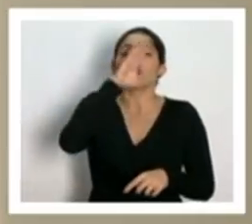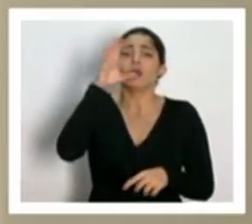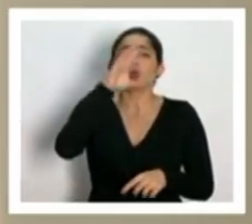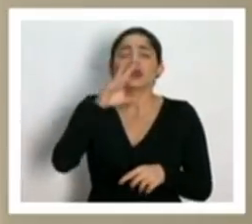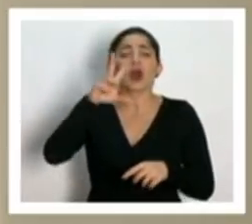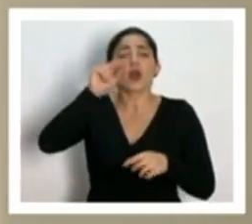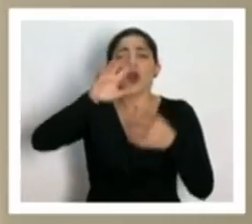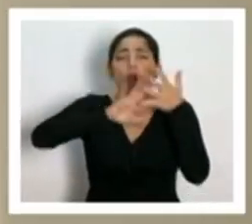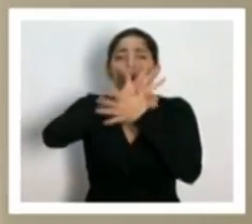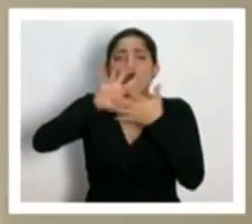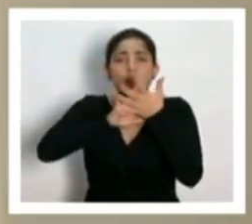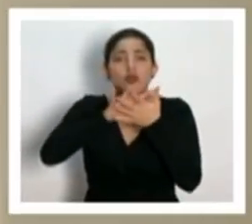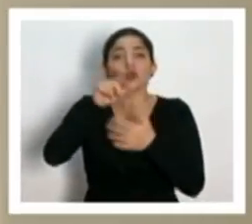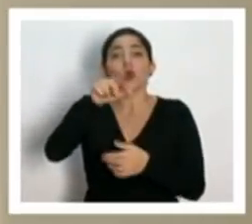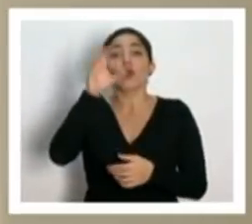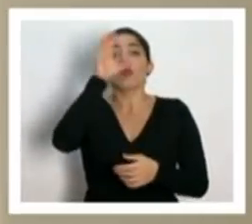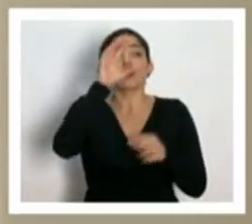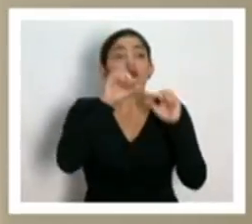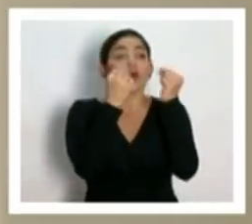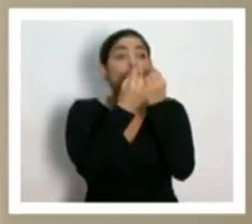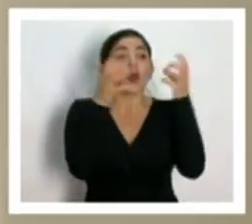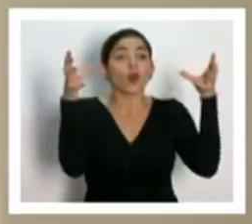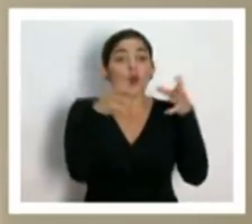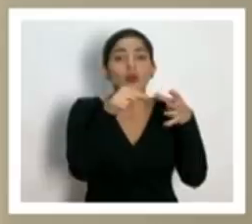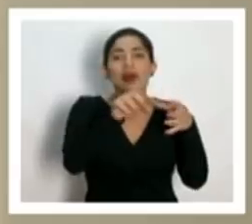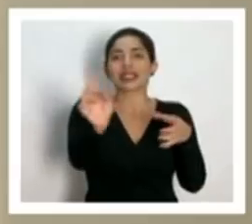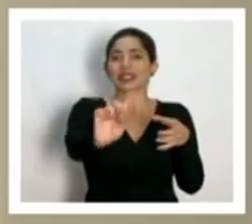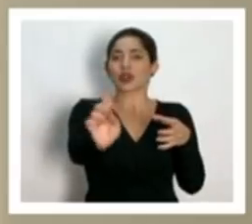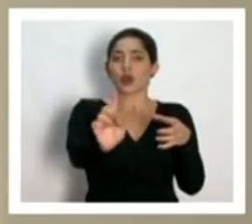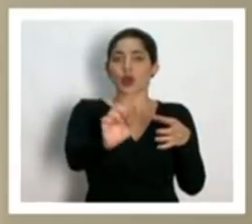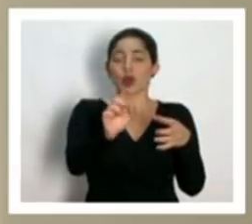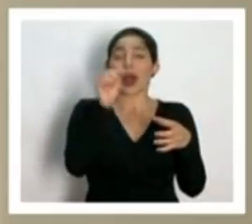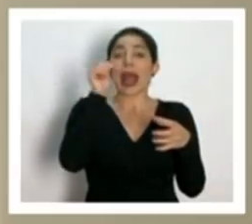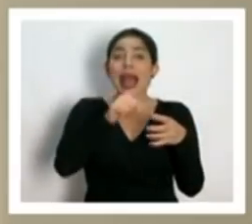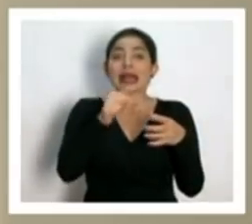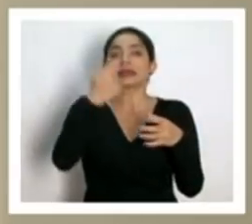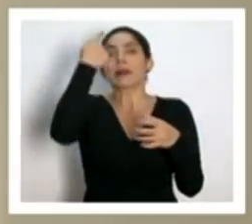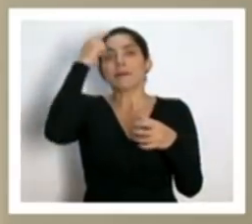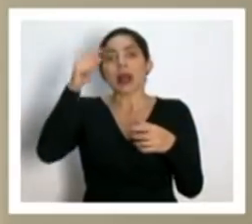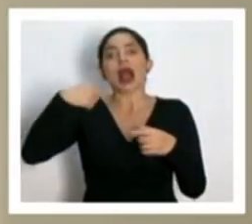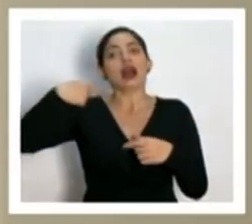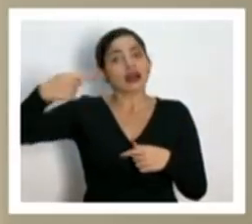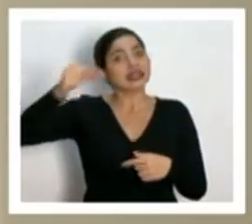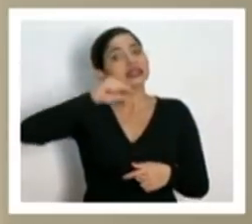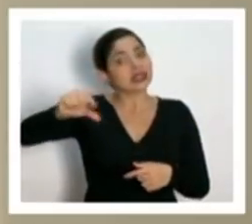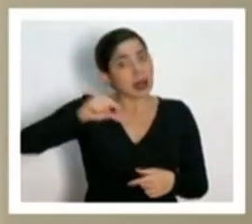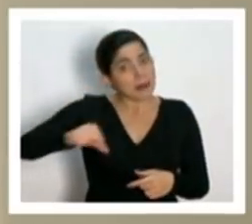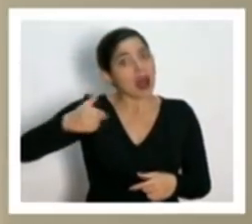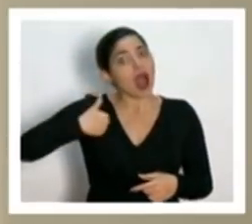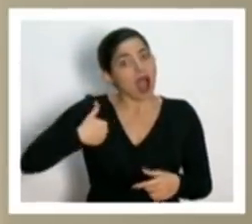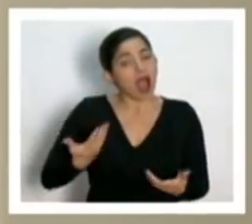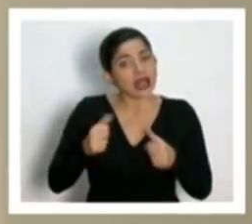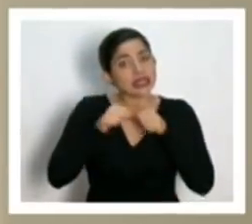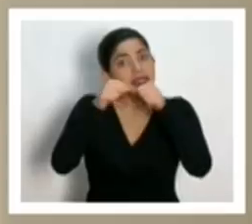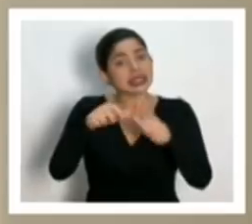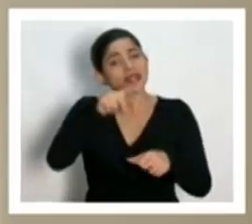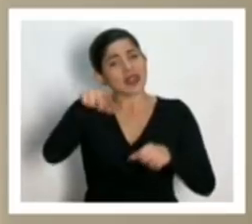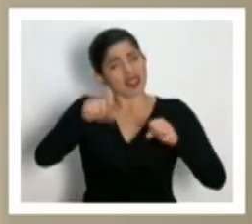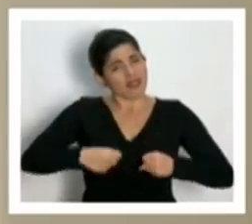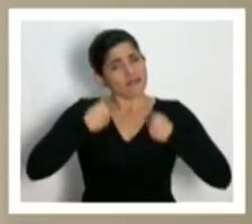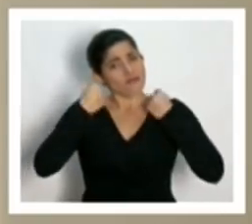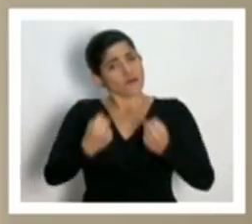buscar lugares de agrupamiento. Y aquí esto va para varias semanas, ocupamos aquí prepararnos, ser fuertes,